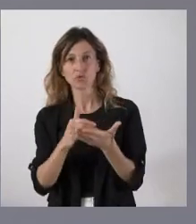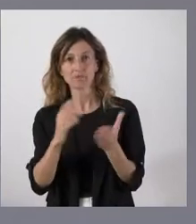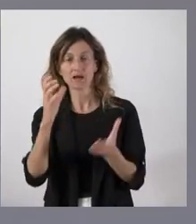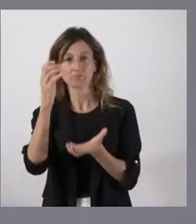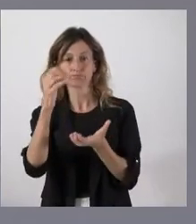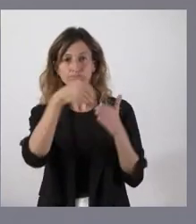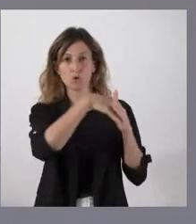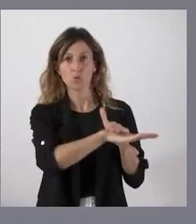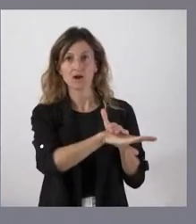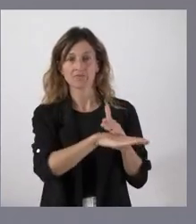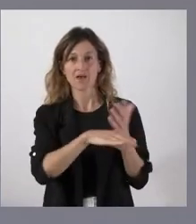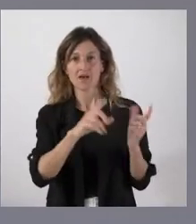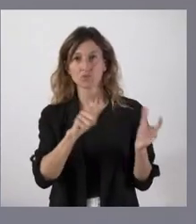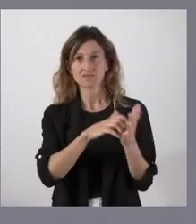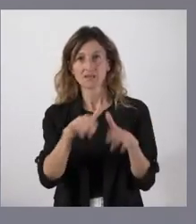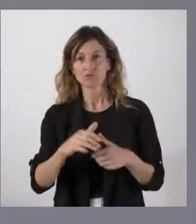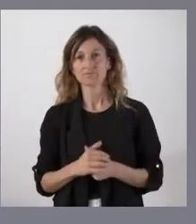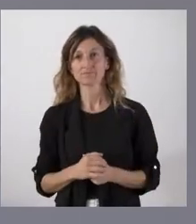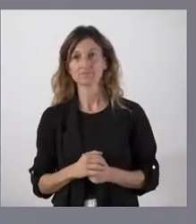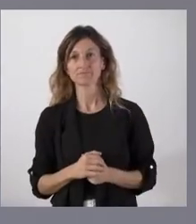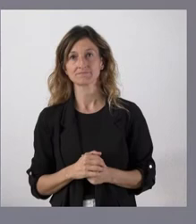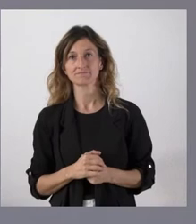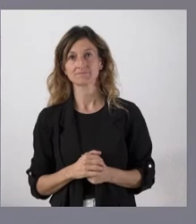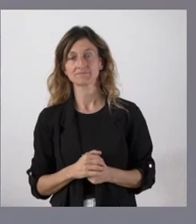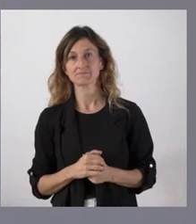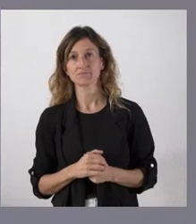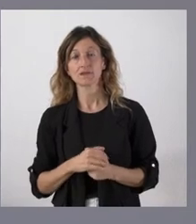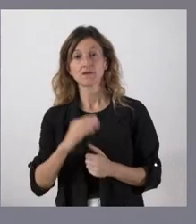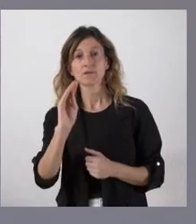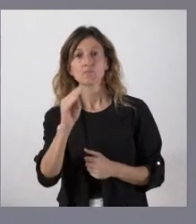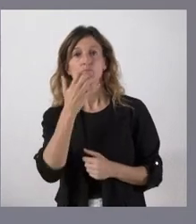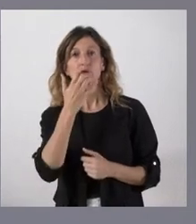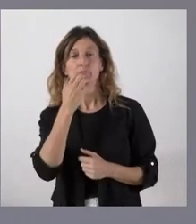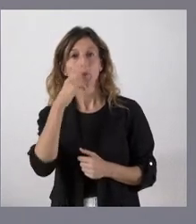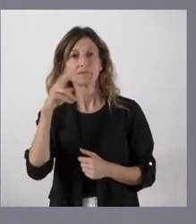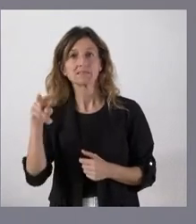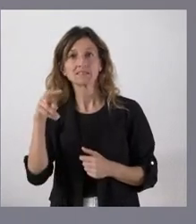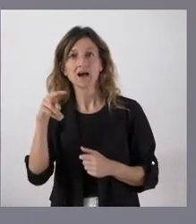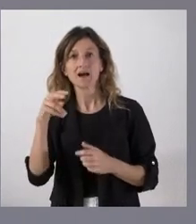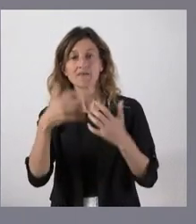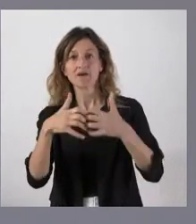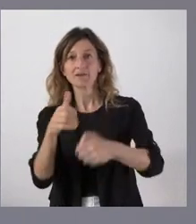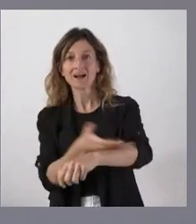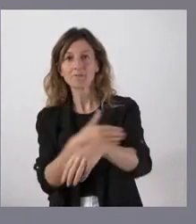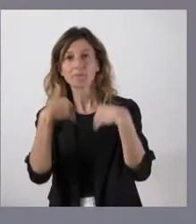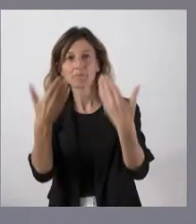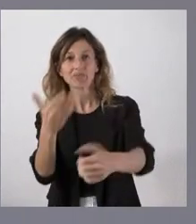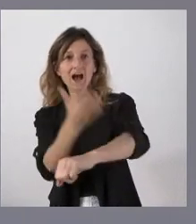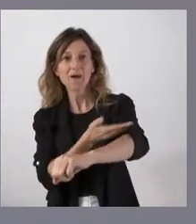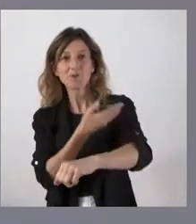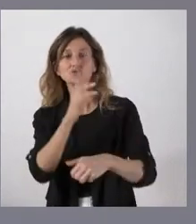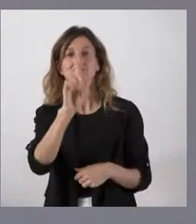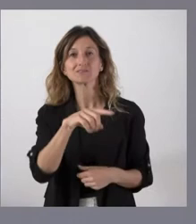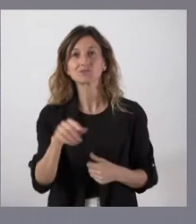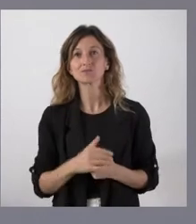en depósito de la propia Administración Autonómica. ¿Portavoz, por ejemplo, una visita a una fábrica de jamones y que le regalen un jamón? Pues